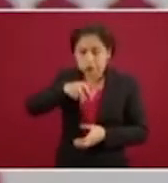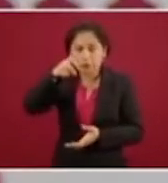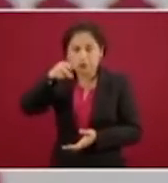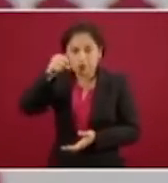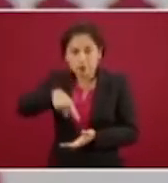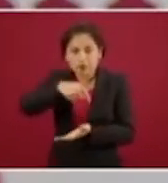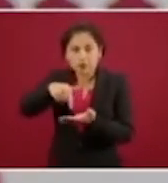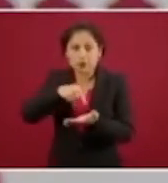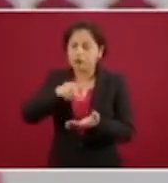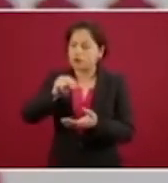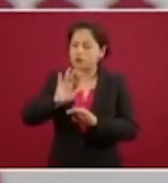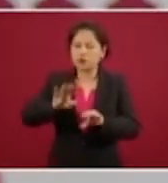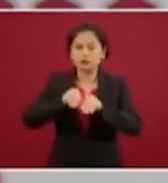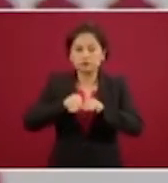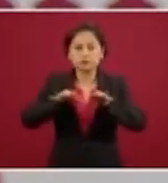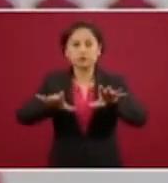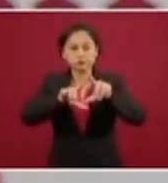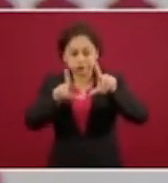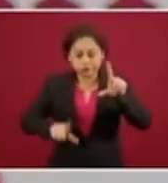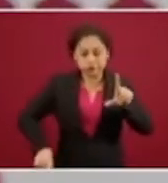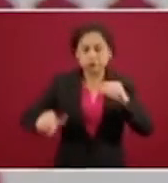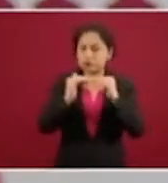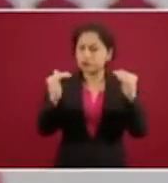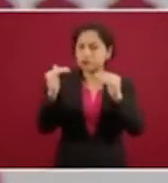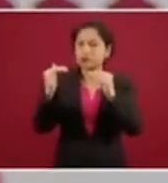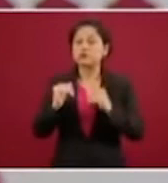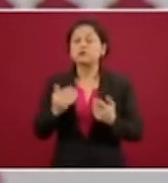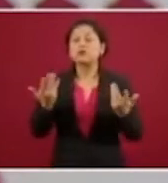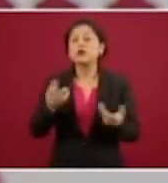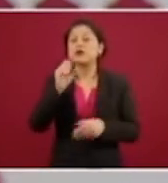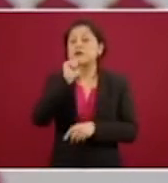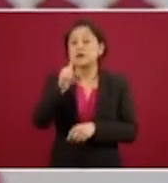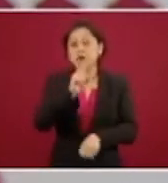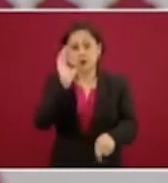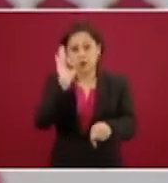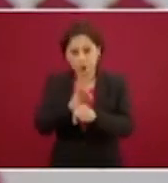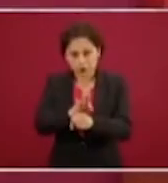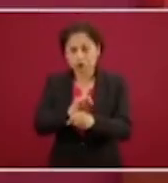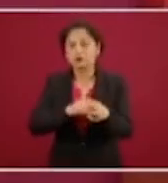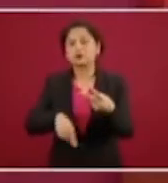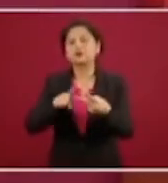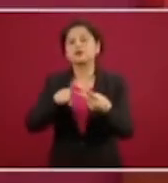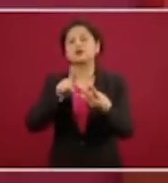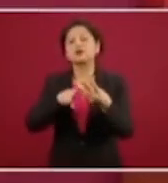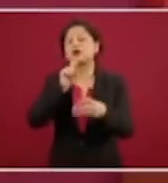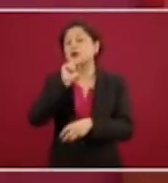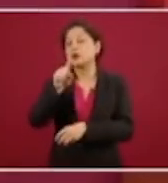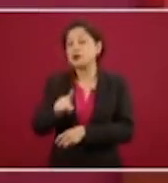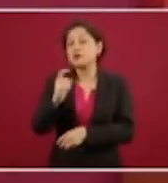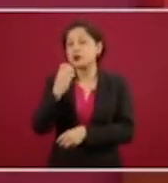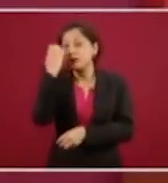mismo lo que acabamos de hablar de equipo de protección, lo mismo otros temas que ellos han planteado, pruebas PCR,